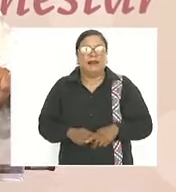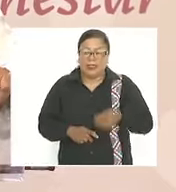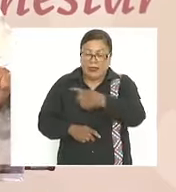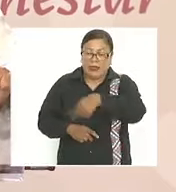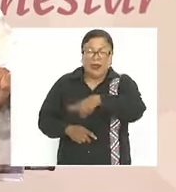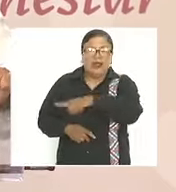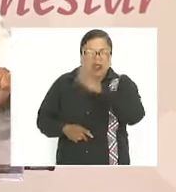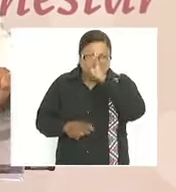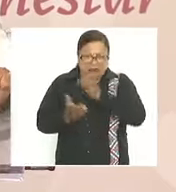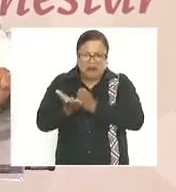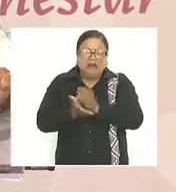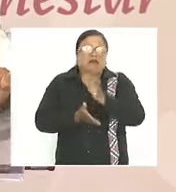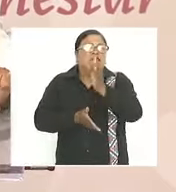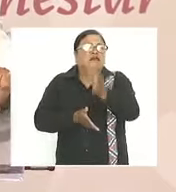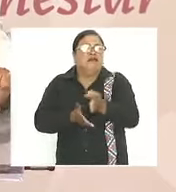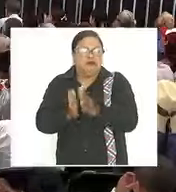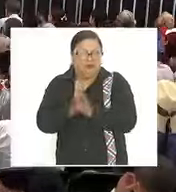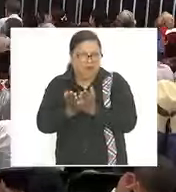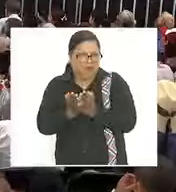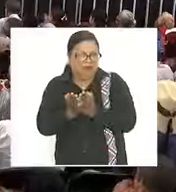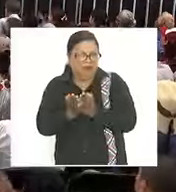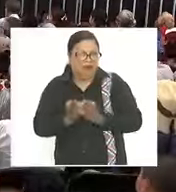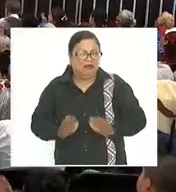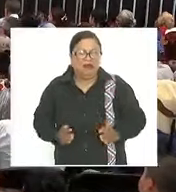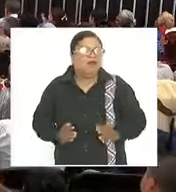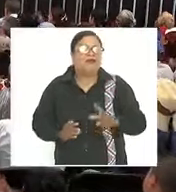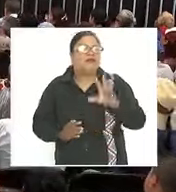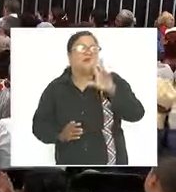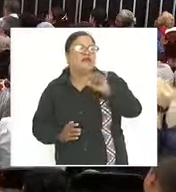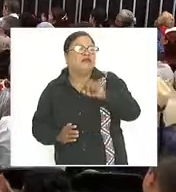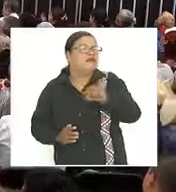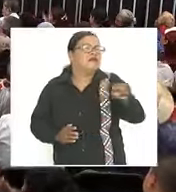son los que van a decidir no los